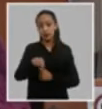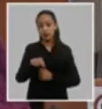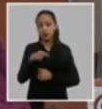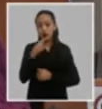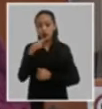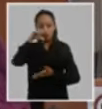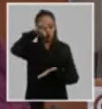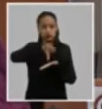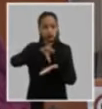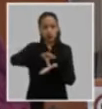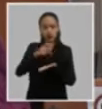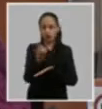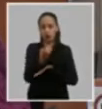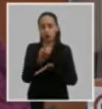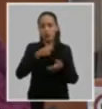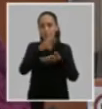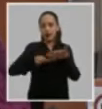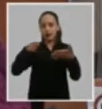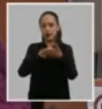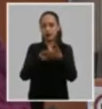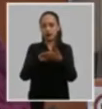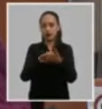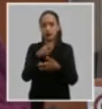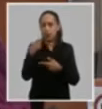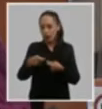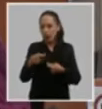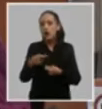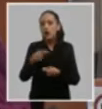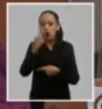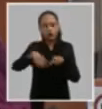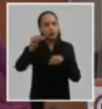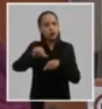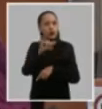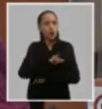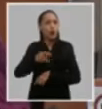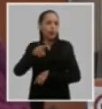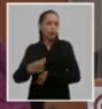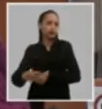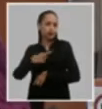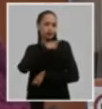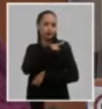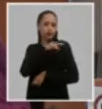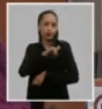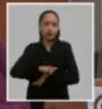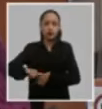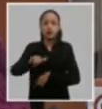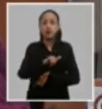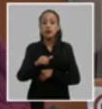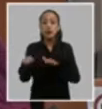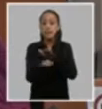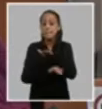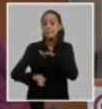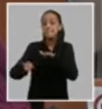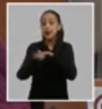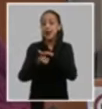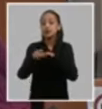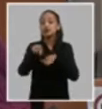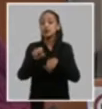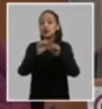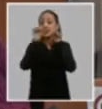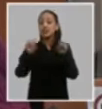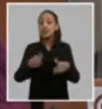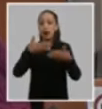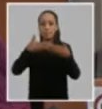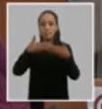con la autonomía y descentralización necesarias en las instancias intermedias y de base tanto del sistema